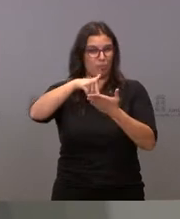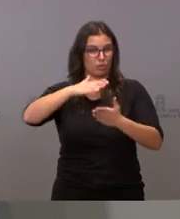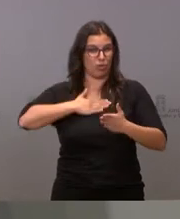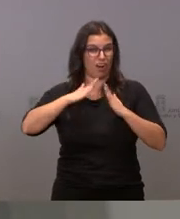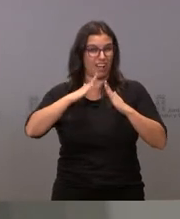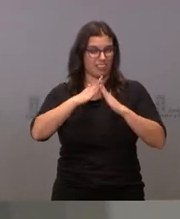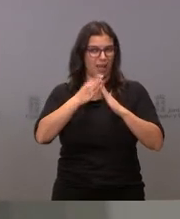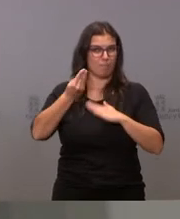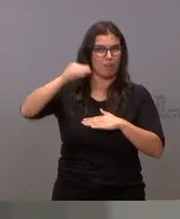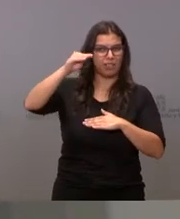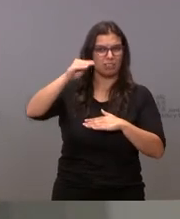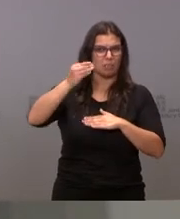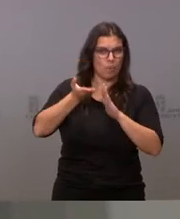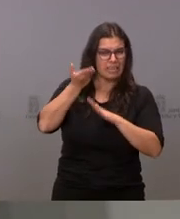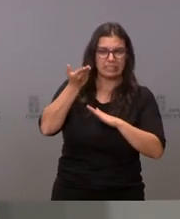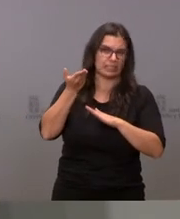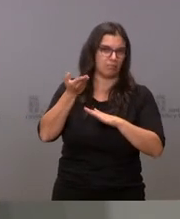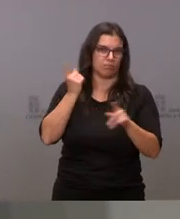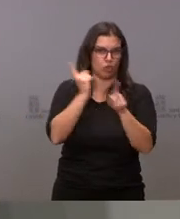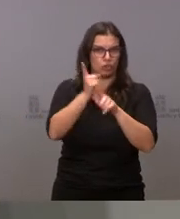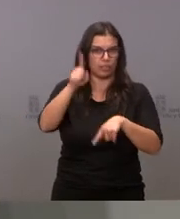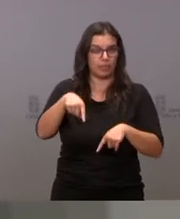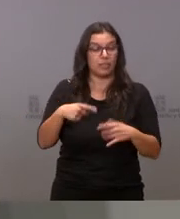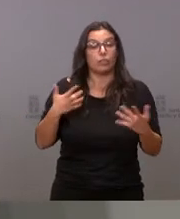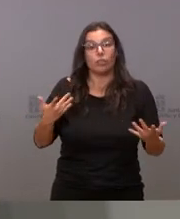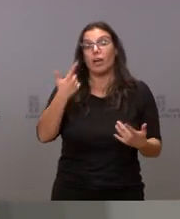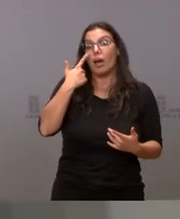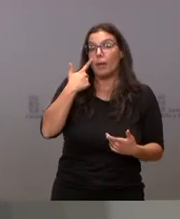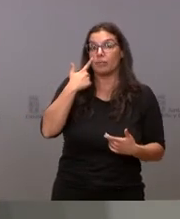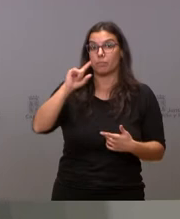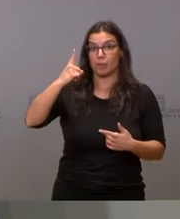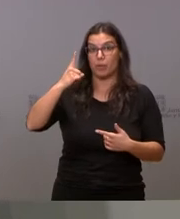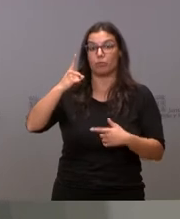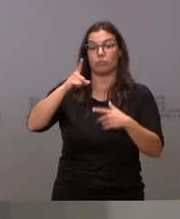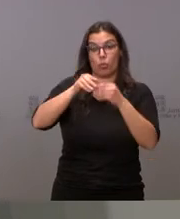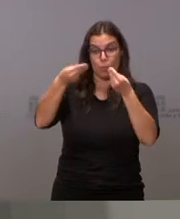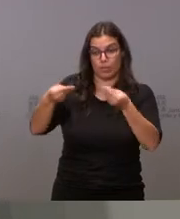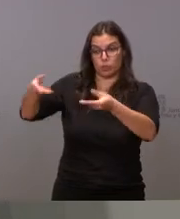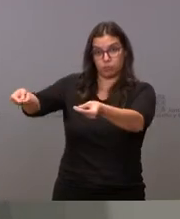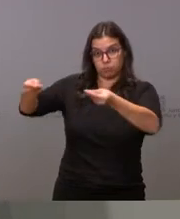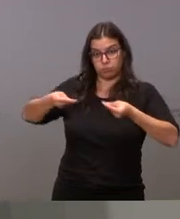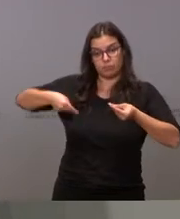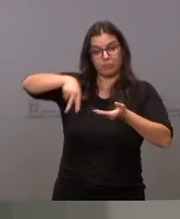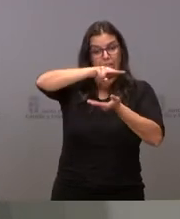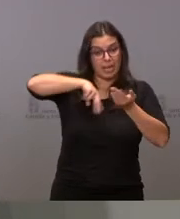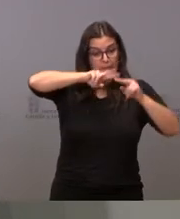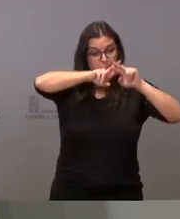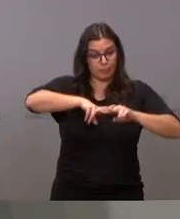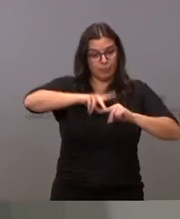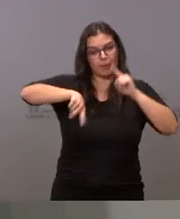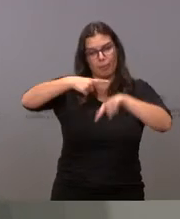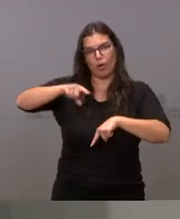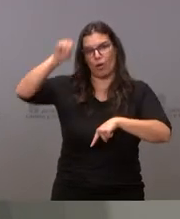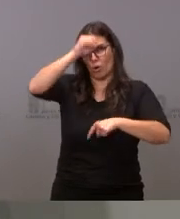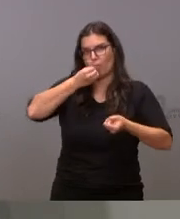parecer, en este proyecto de ley. Pero esperemos a conocer el proyecto de ley y cuando conozcamos el proyecto de ley podremos opinar